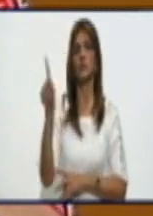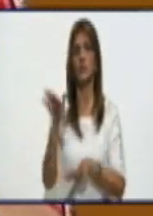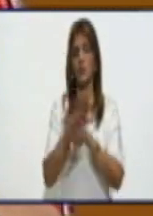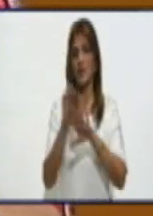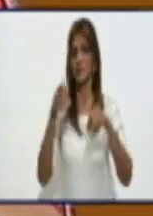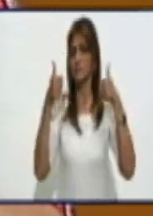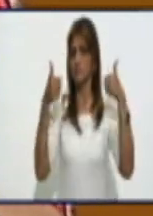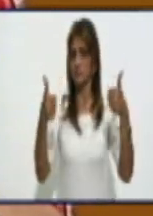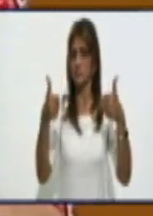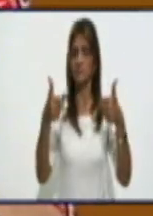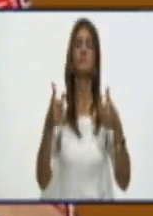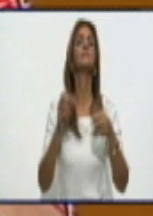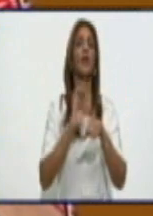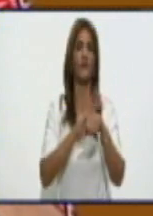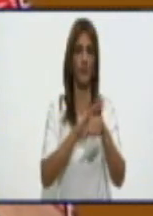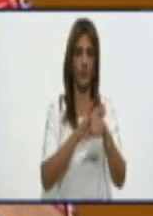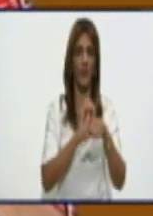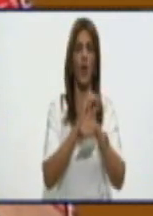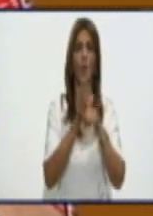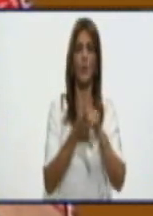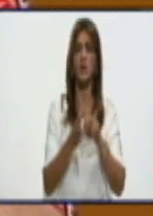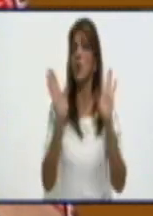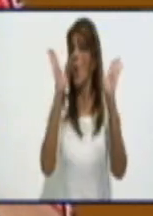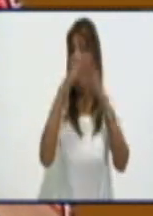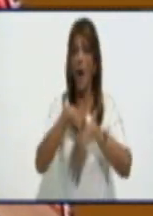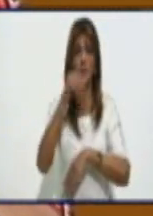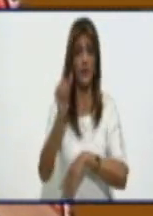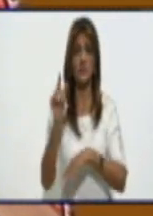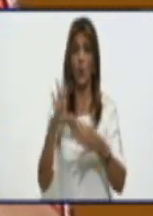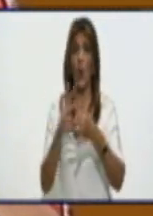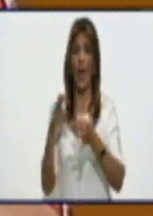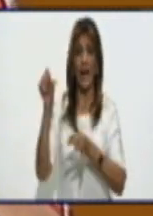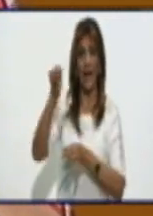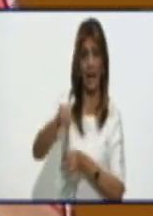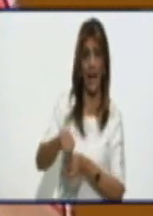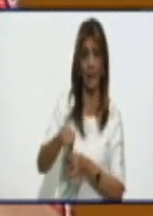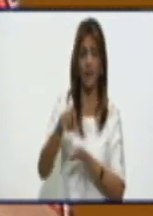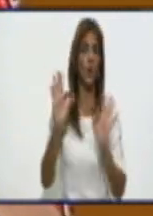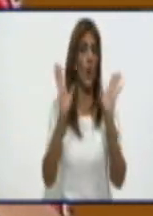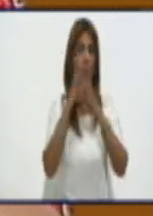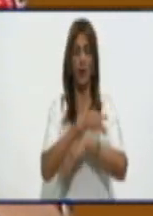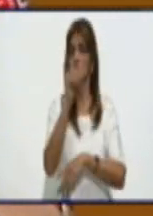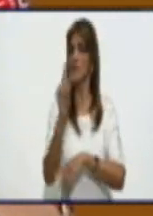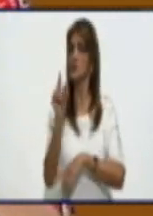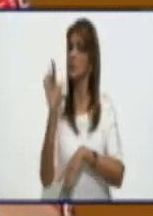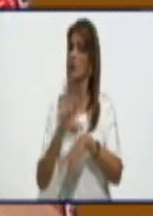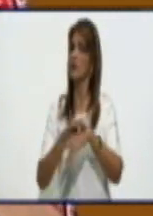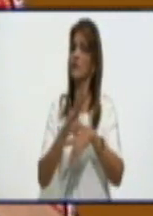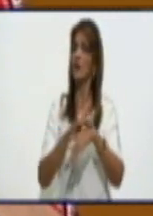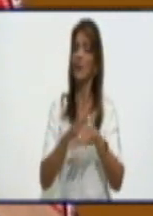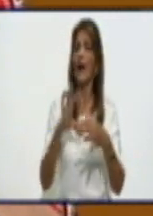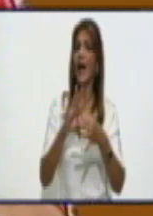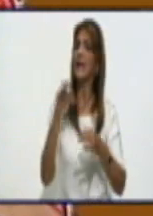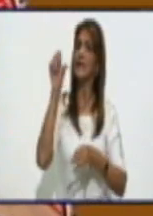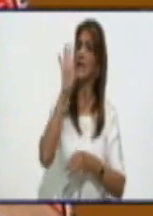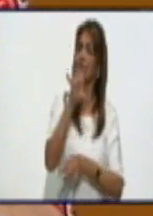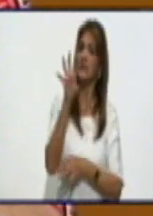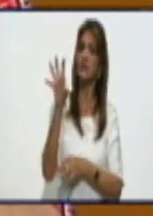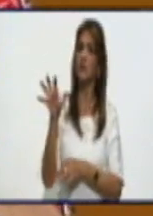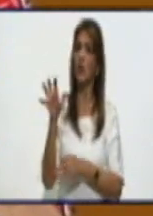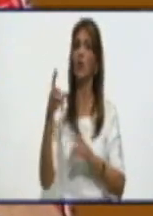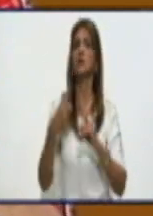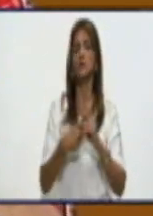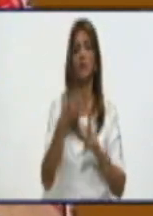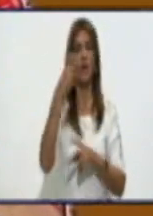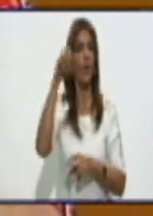COVID. Hoy no tenemos pacientes graves ni críticos en la provincia y tenemos 14 en la sala de vigilancia intensiva del